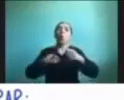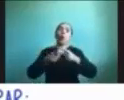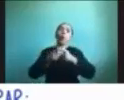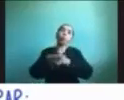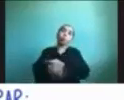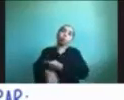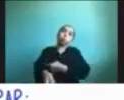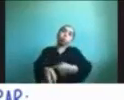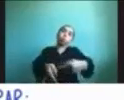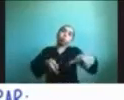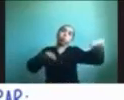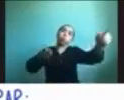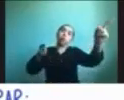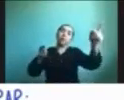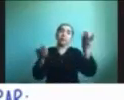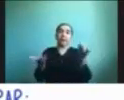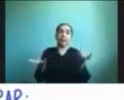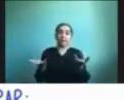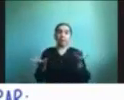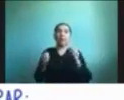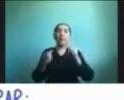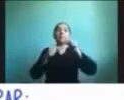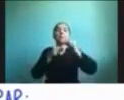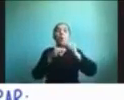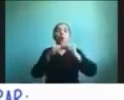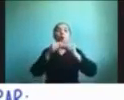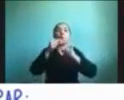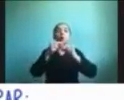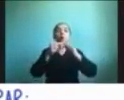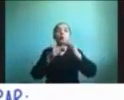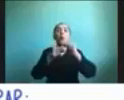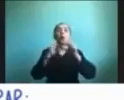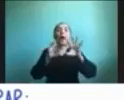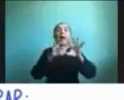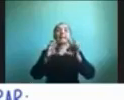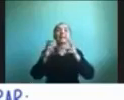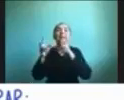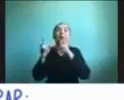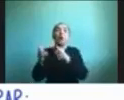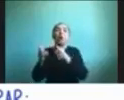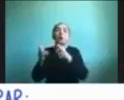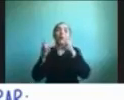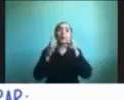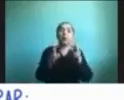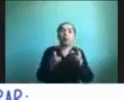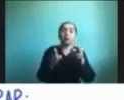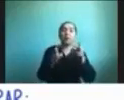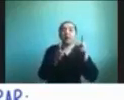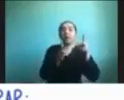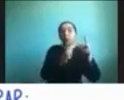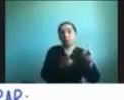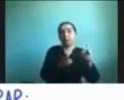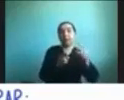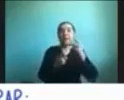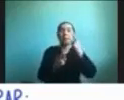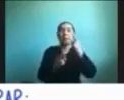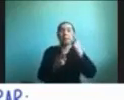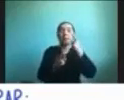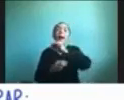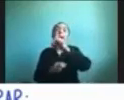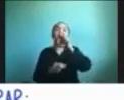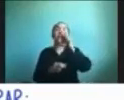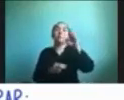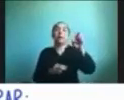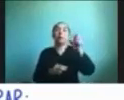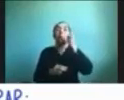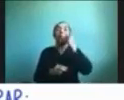trabajo entonces vamos a tener que ir parcelando las actividades y como dice Lidia y decidiendo qué tipo de aplicaciones o software se tienen que utilizar con